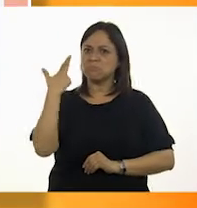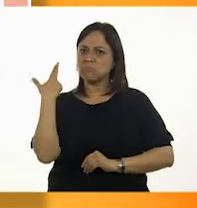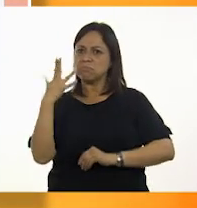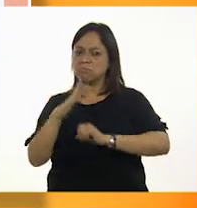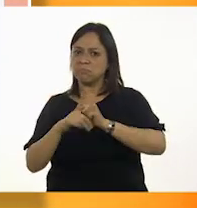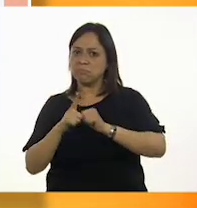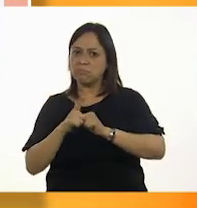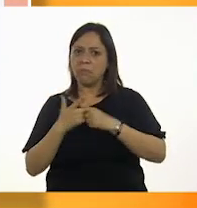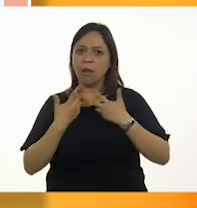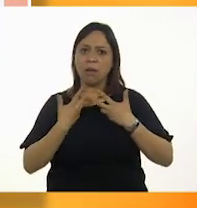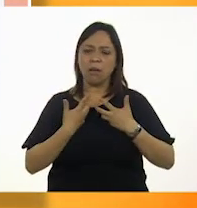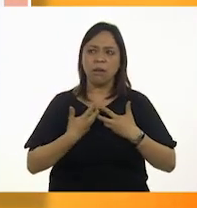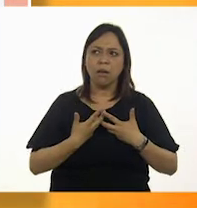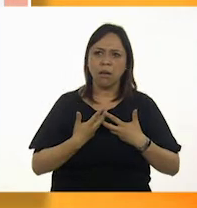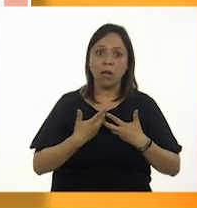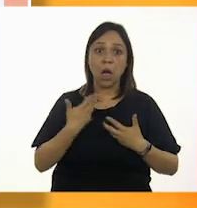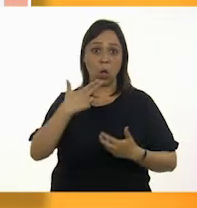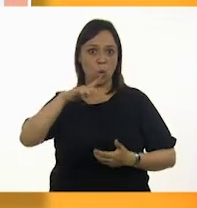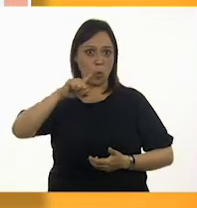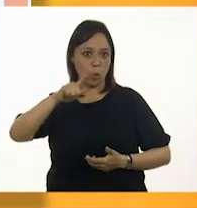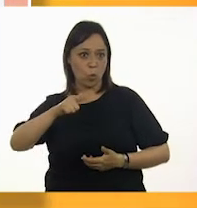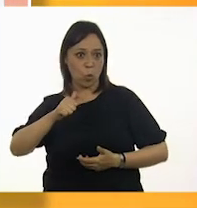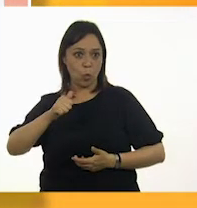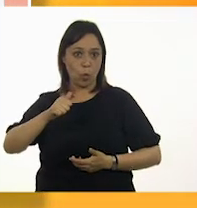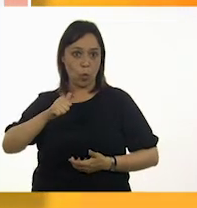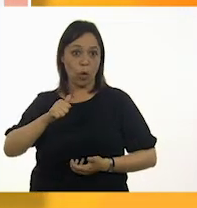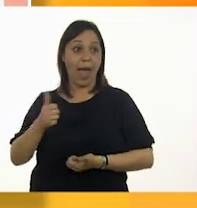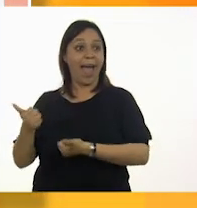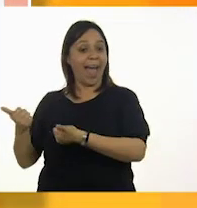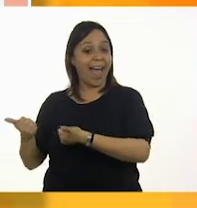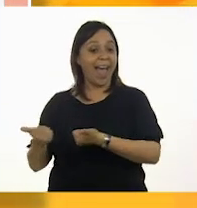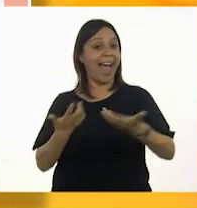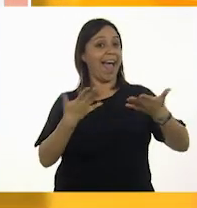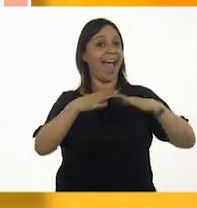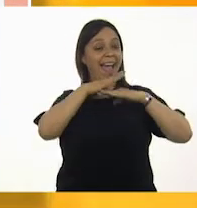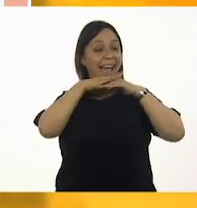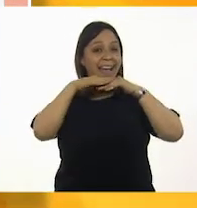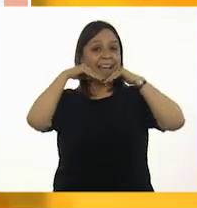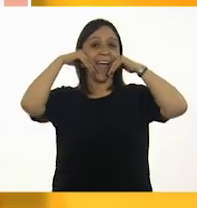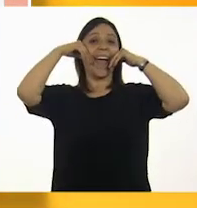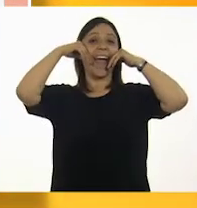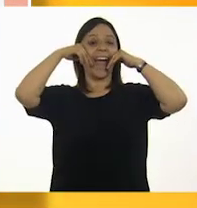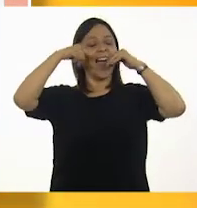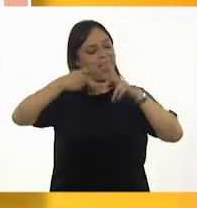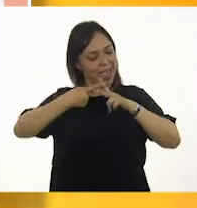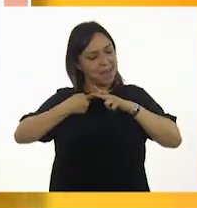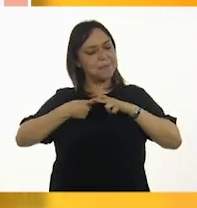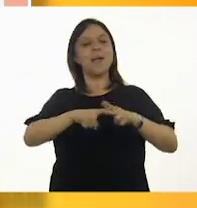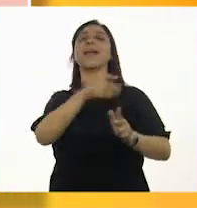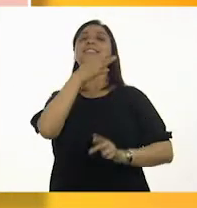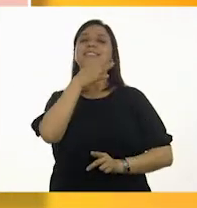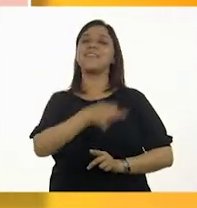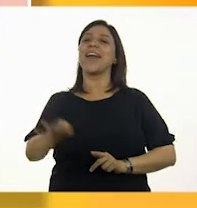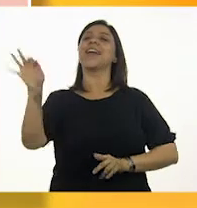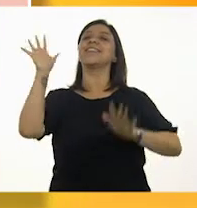Enseguida, Hugo regresa con una enorme sonrisa. ¡Que empiece el festín!